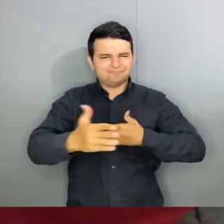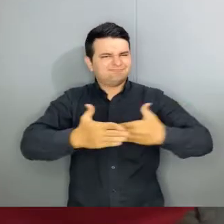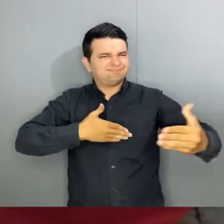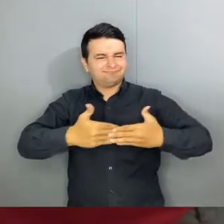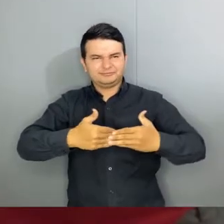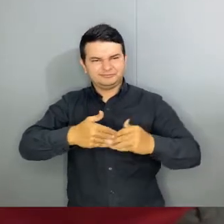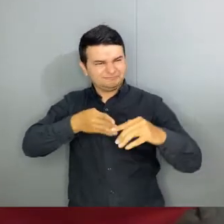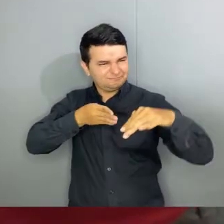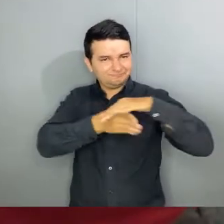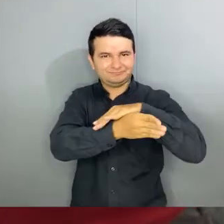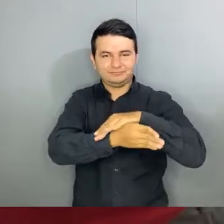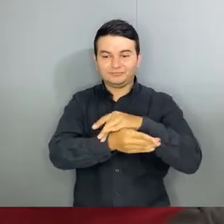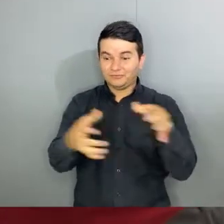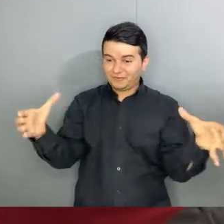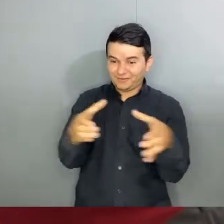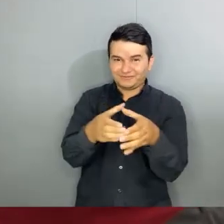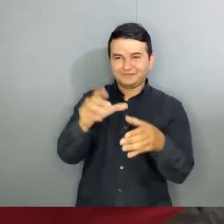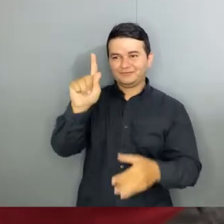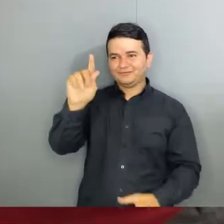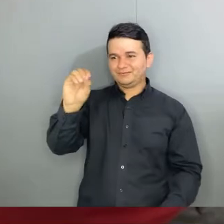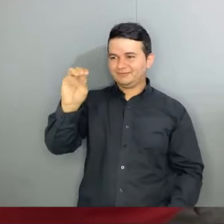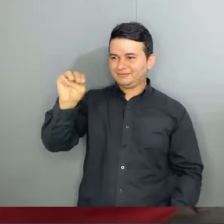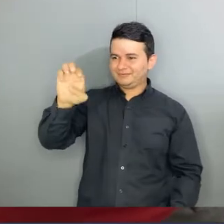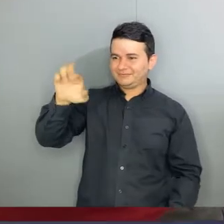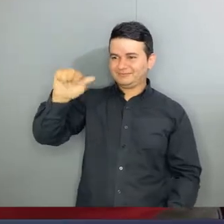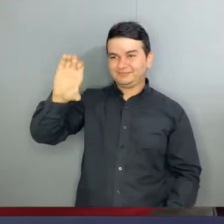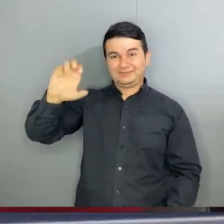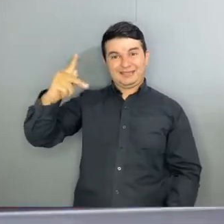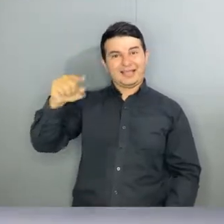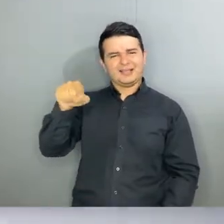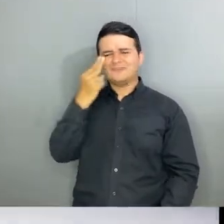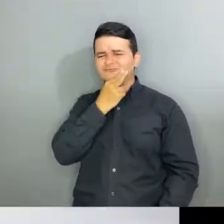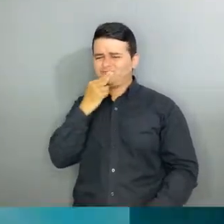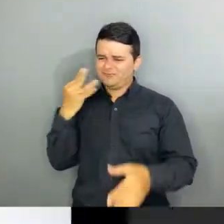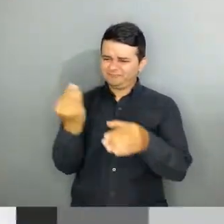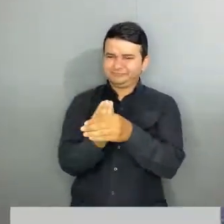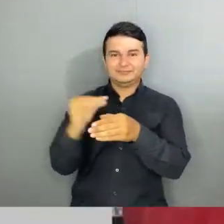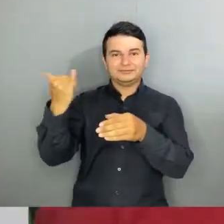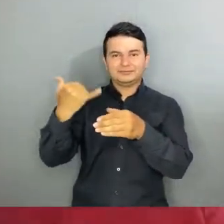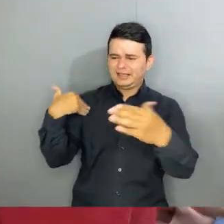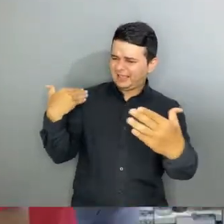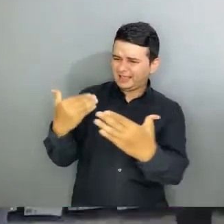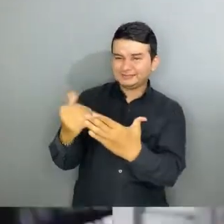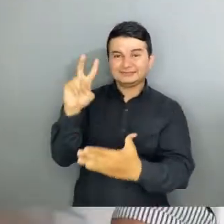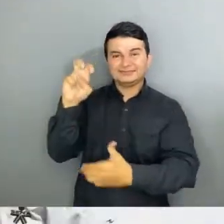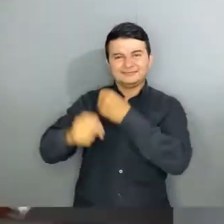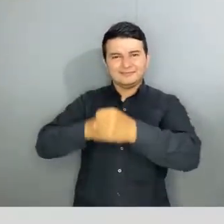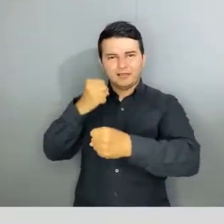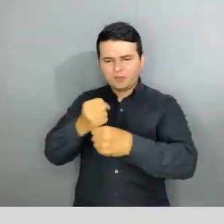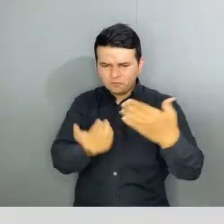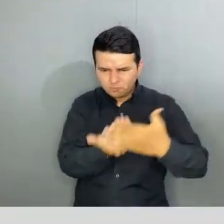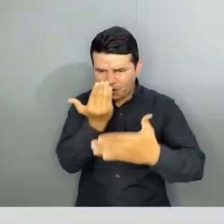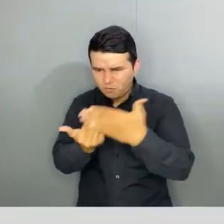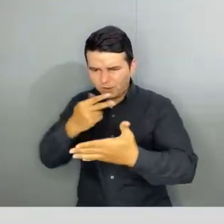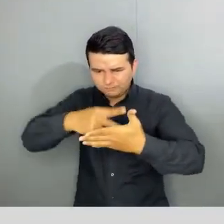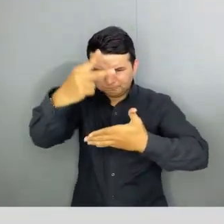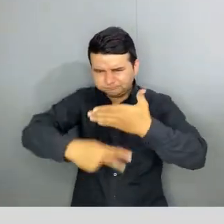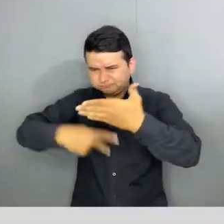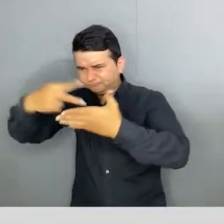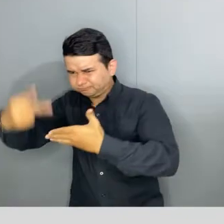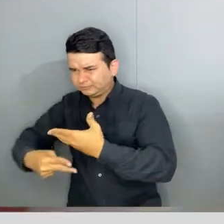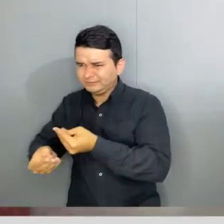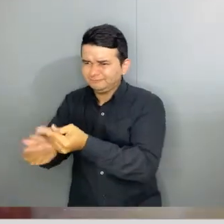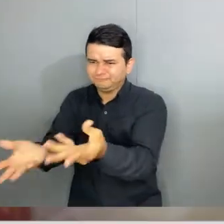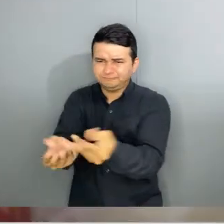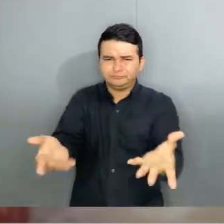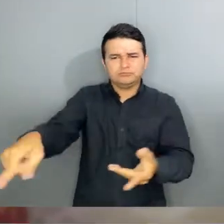nuestro Fondo de Empleados FOMPAC, incluyente, diverso y comprometido desde hace 7 años a desarrollar programas que han